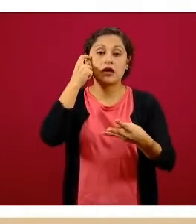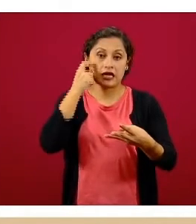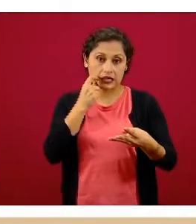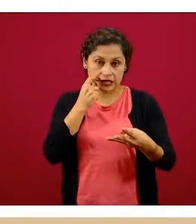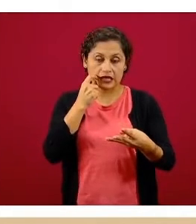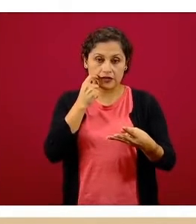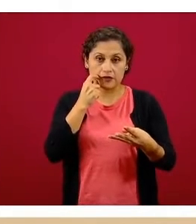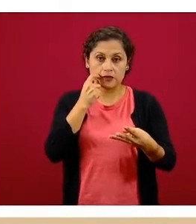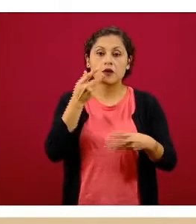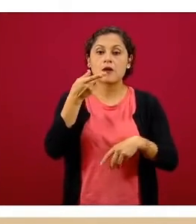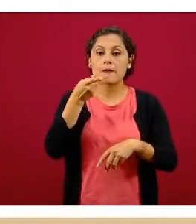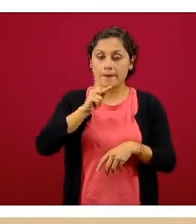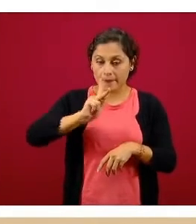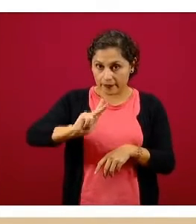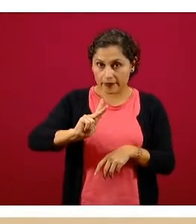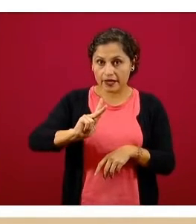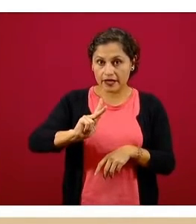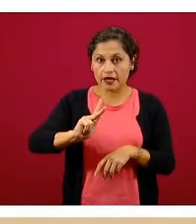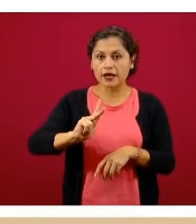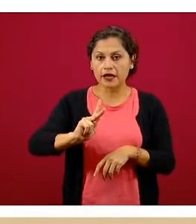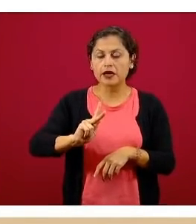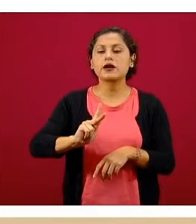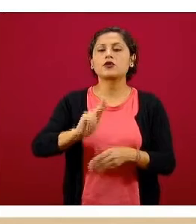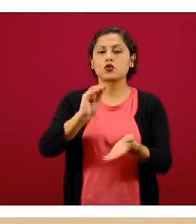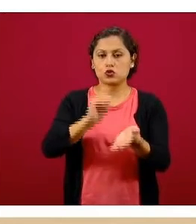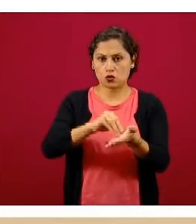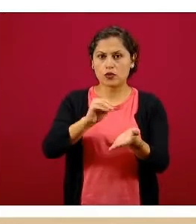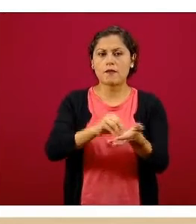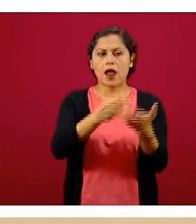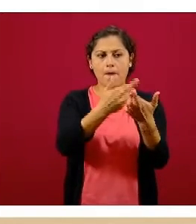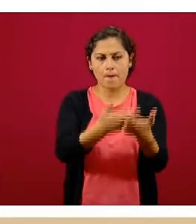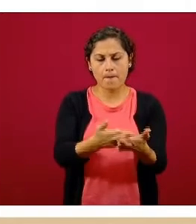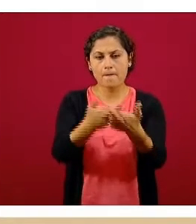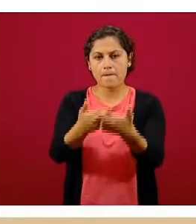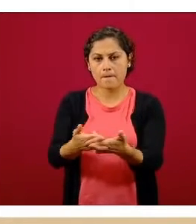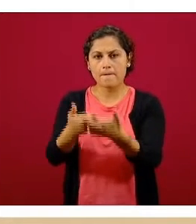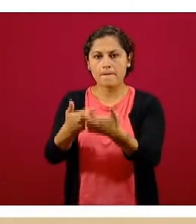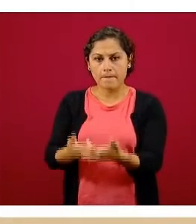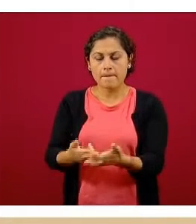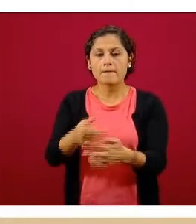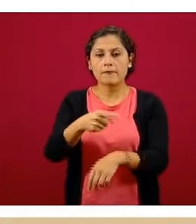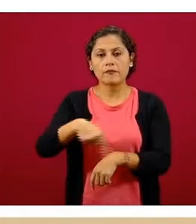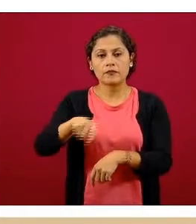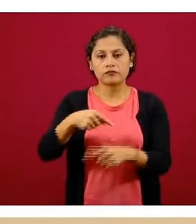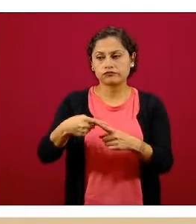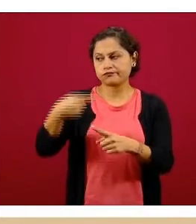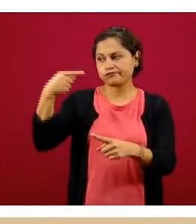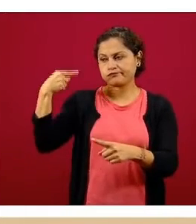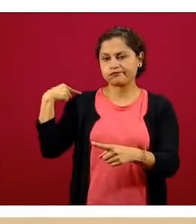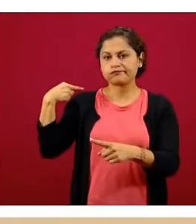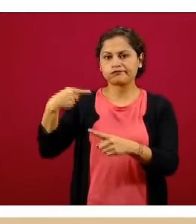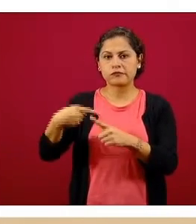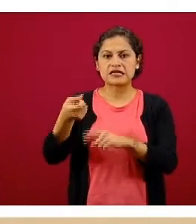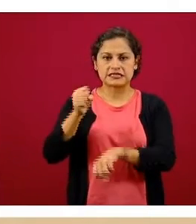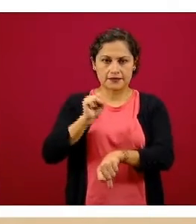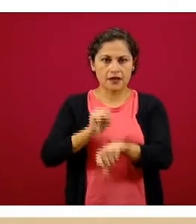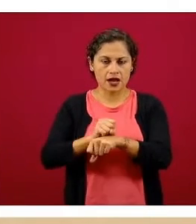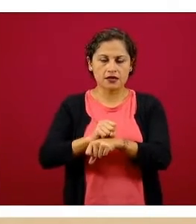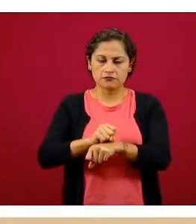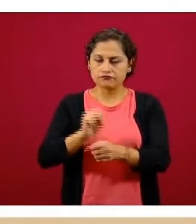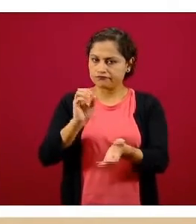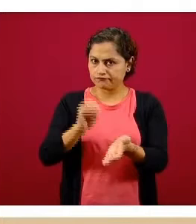mantienen todavía una disponibilidad que también la han mantenido prácticamente durante toda la semana pasada.